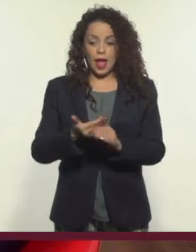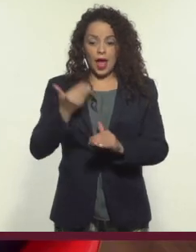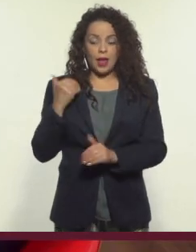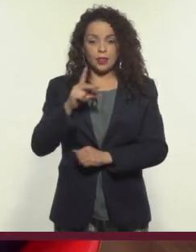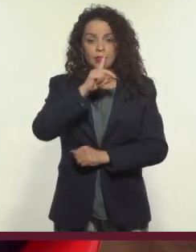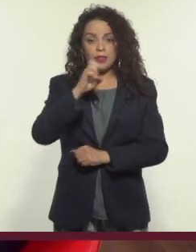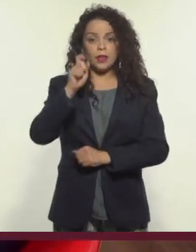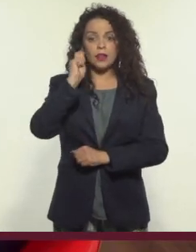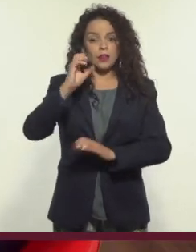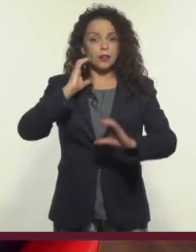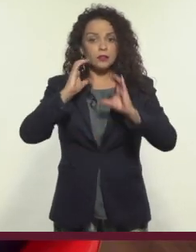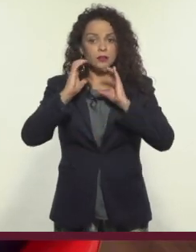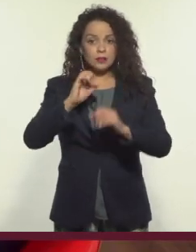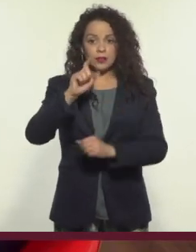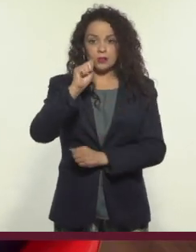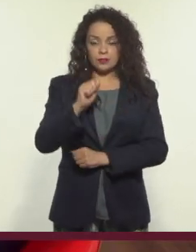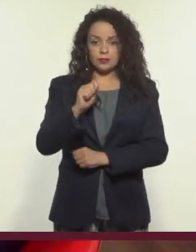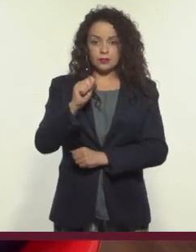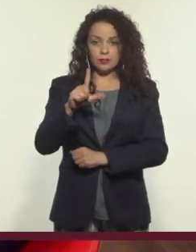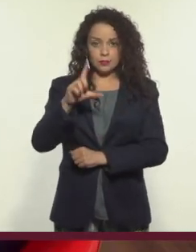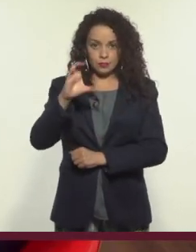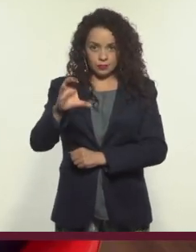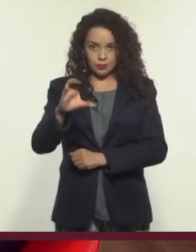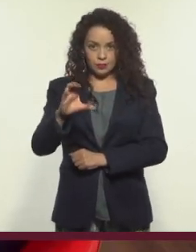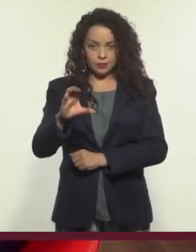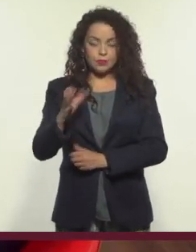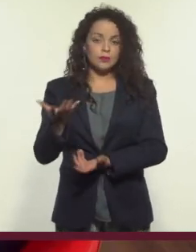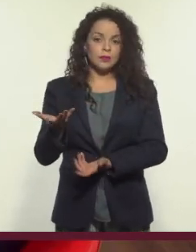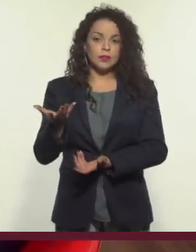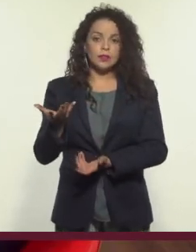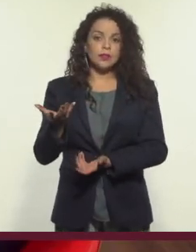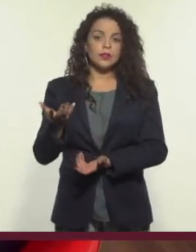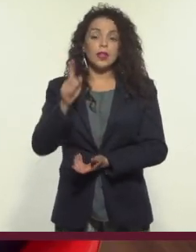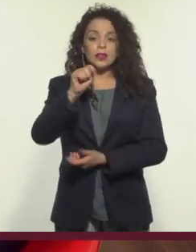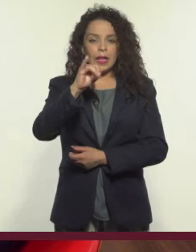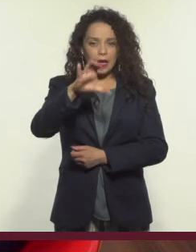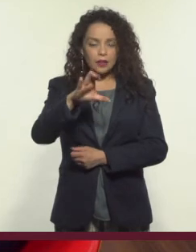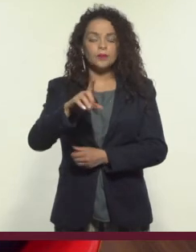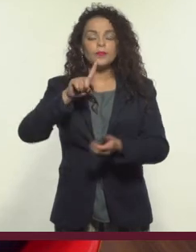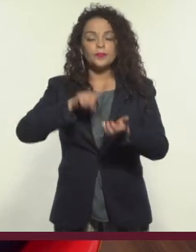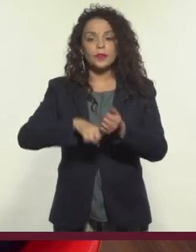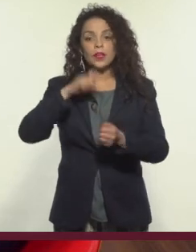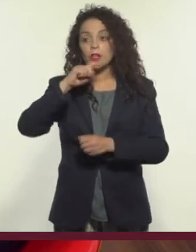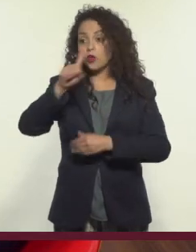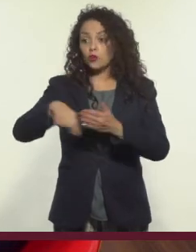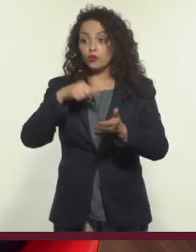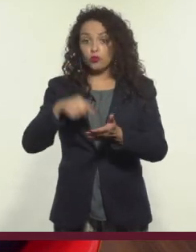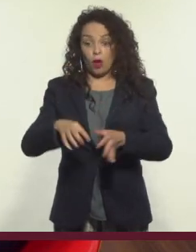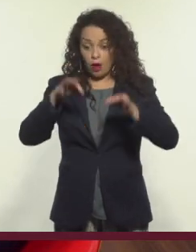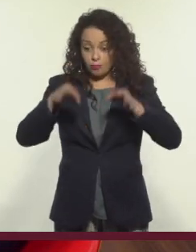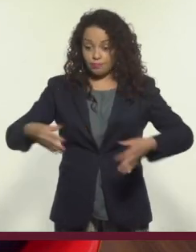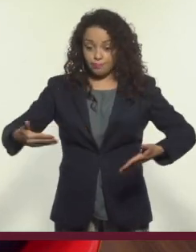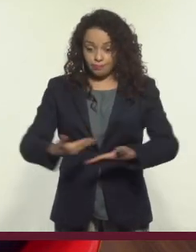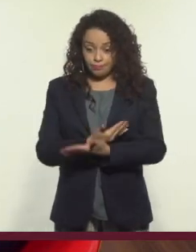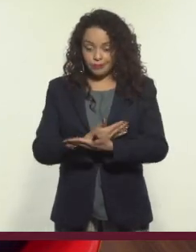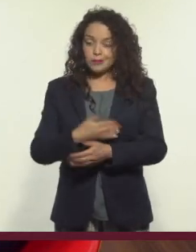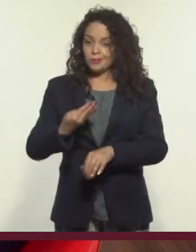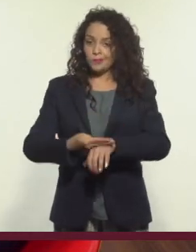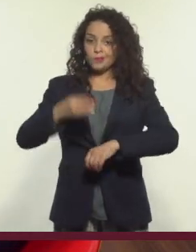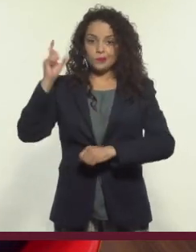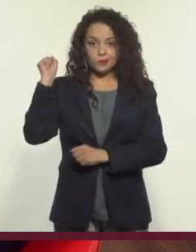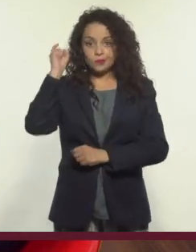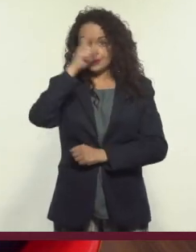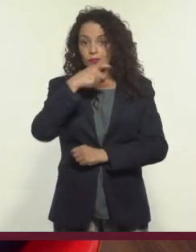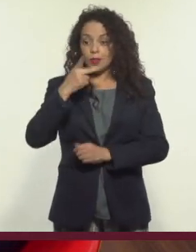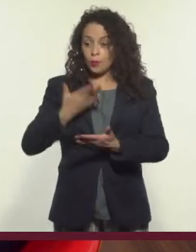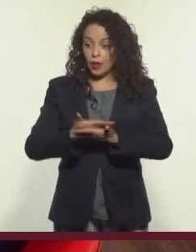Antes que las telecomunicaciones fueran como hoy en día, para que los migrantes mantuvieran contacto con sus lugares de origen era muy complicado.